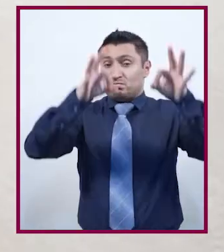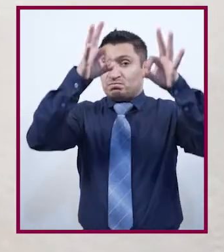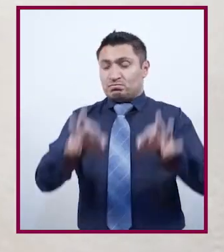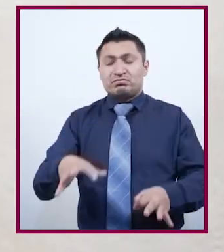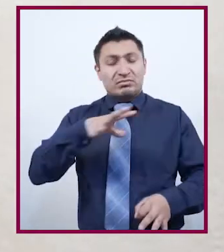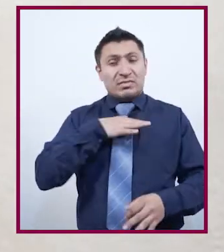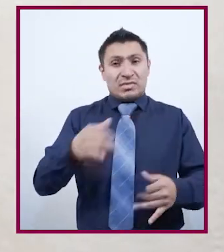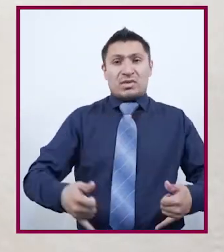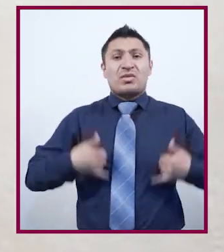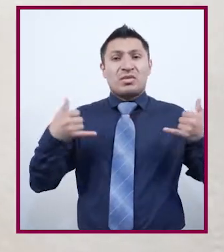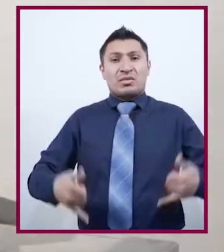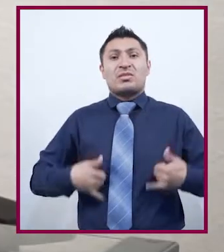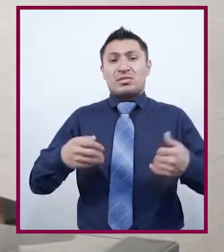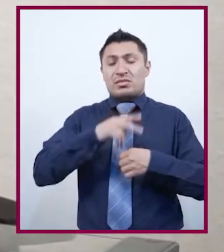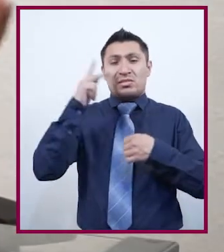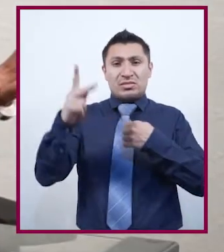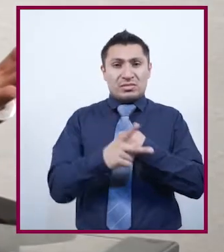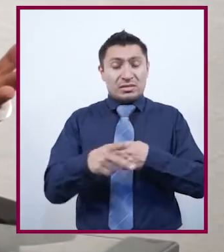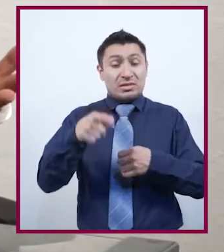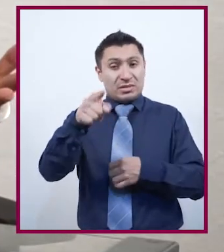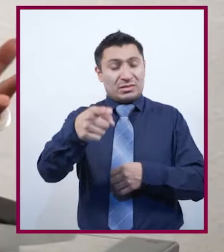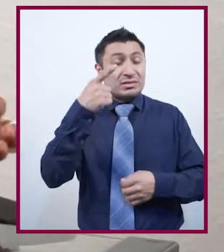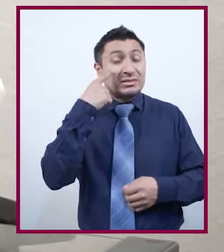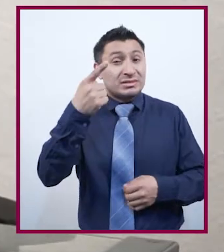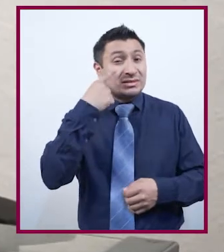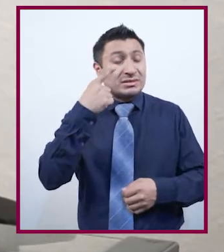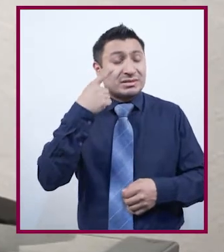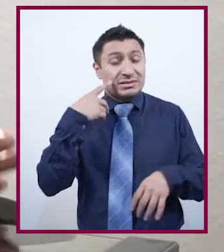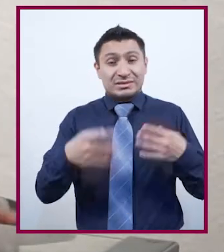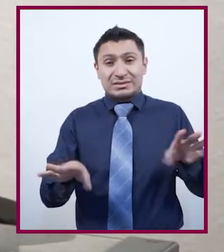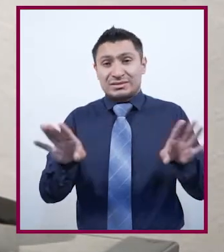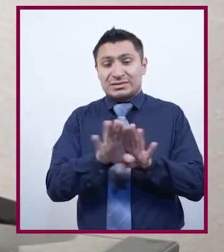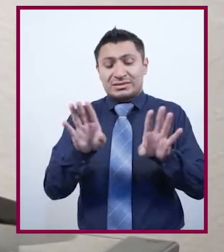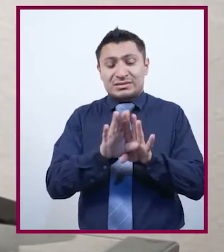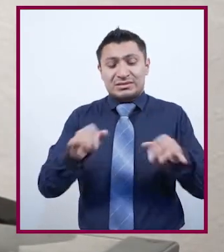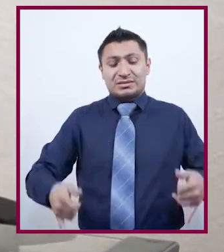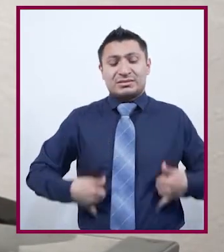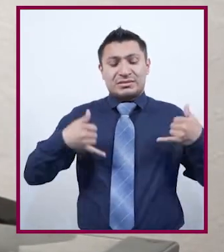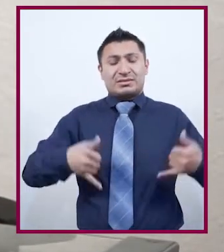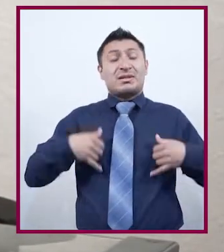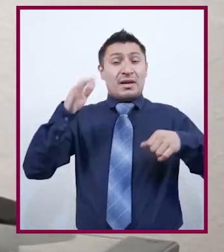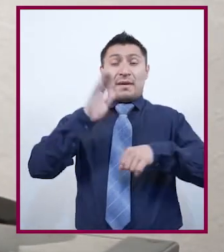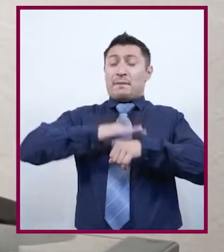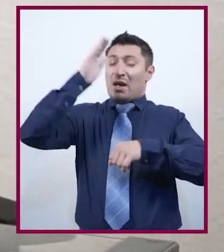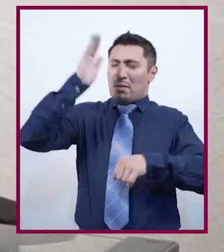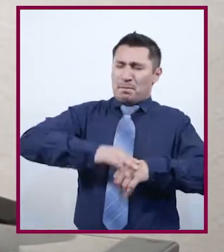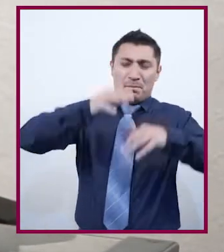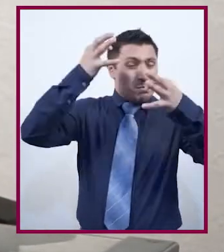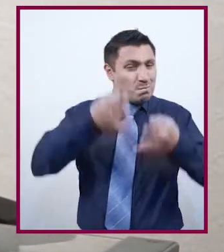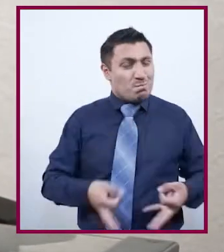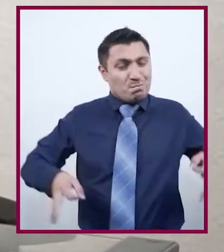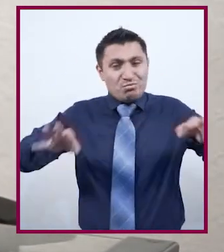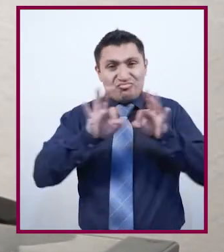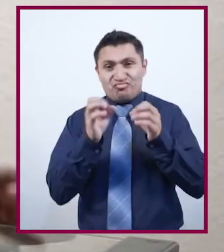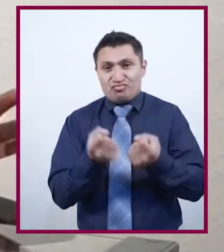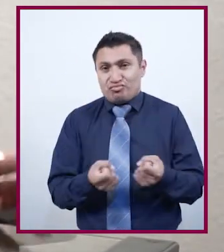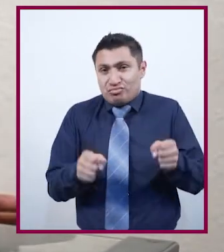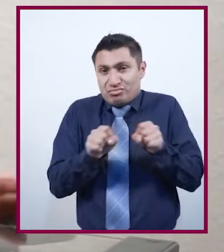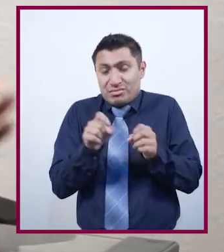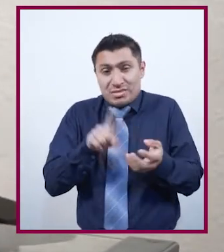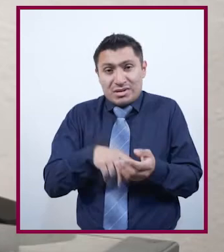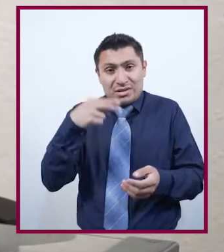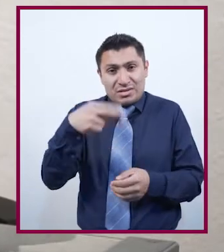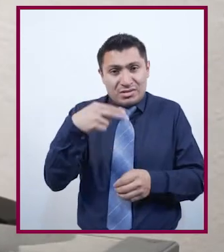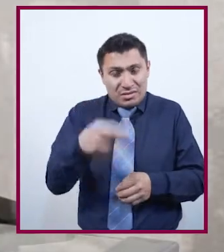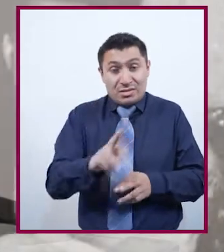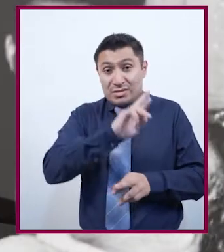existencia de una juventud en nuestro país. Y fíjate, ¿cómo al ser los jóvenes cada vez más protagónicos en sus sociedades, se les